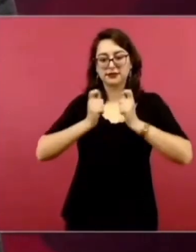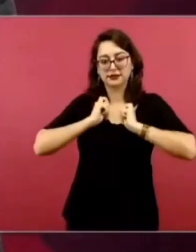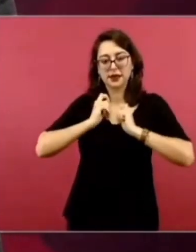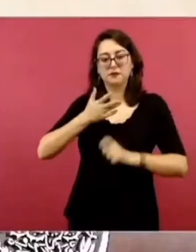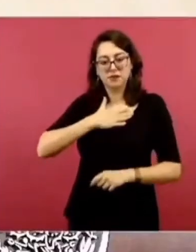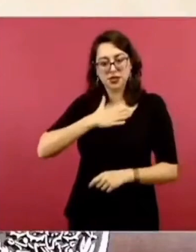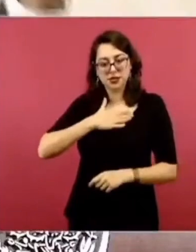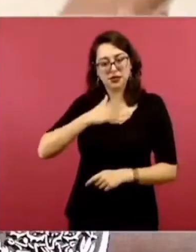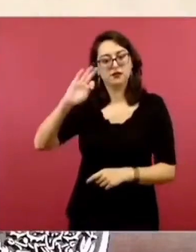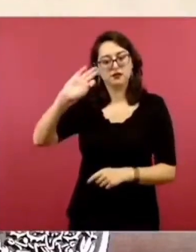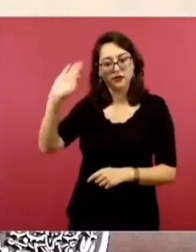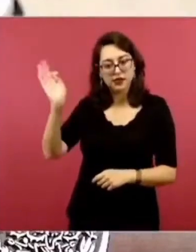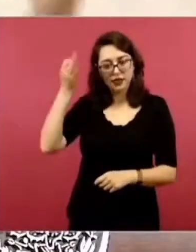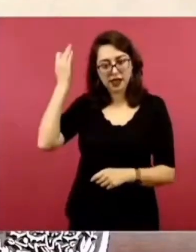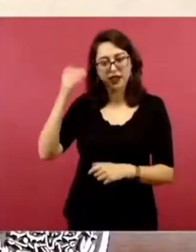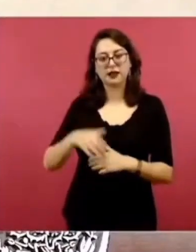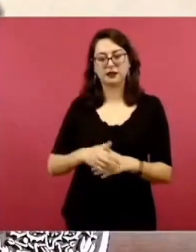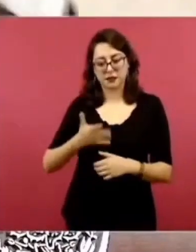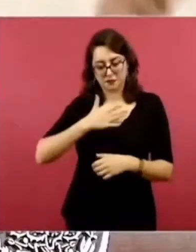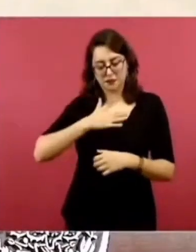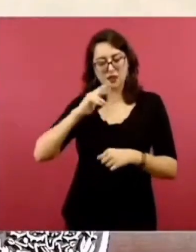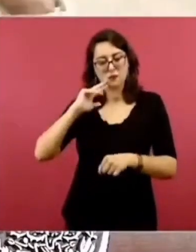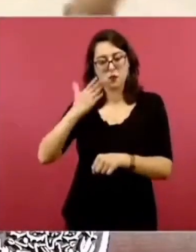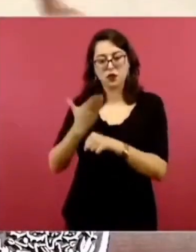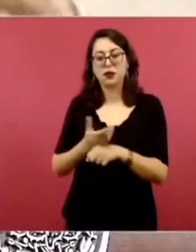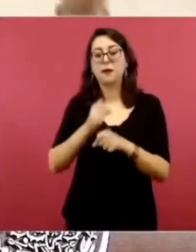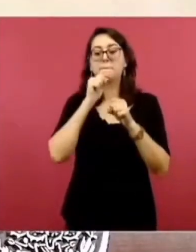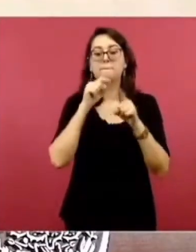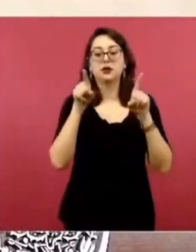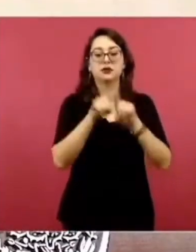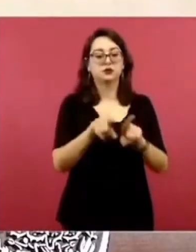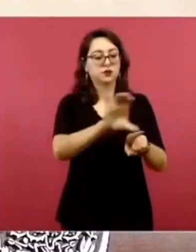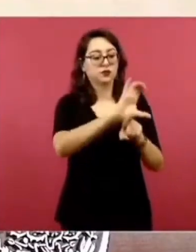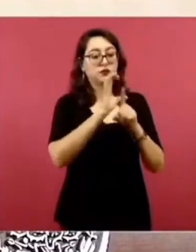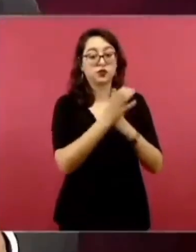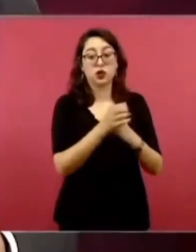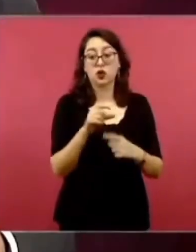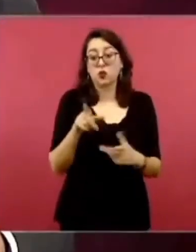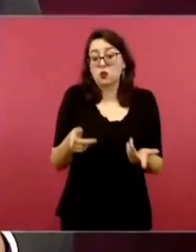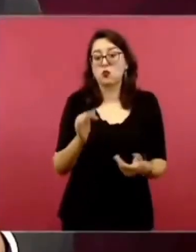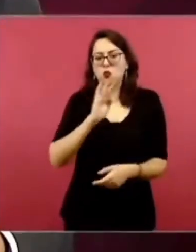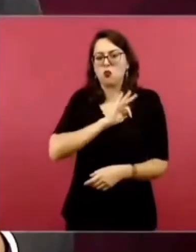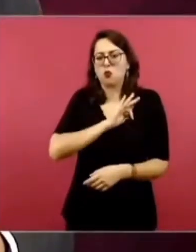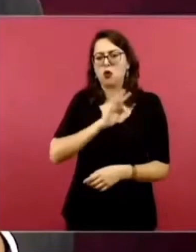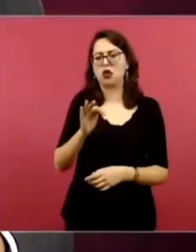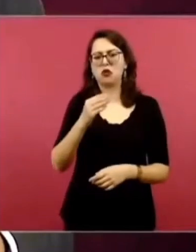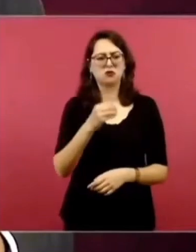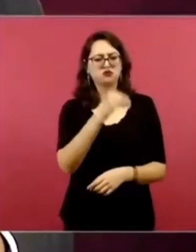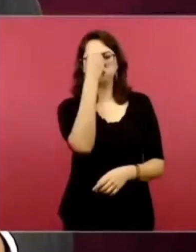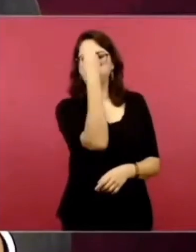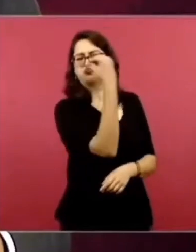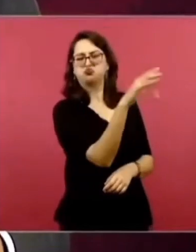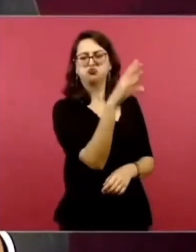Y aquí podemos acusar a diestra y siniestra,